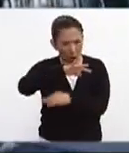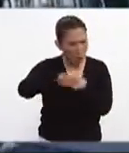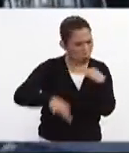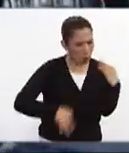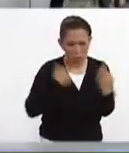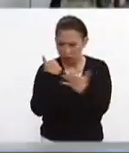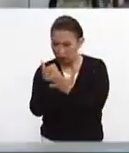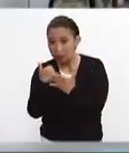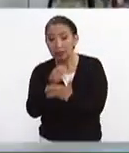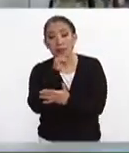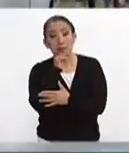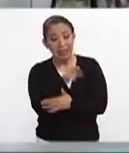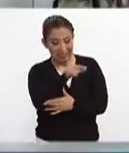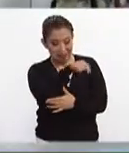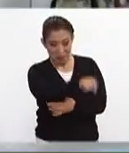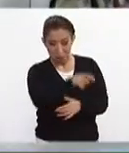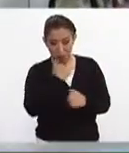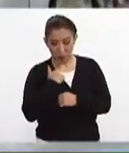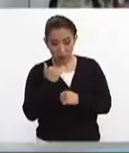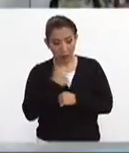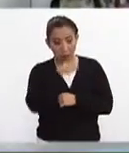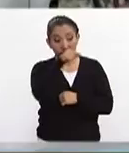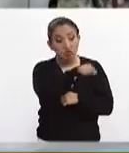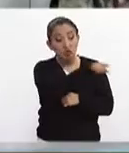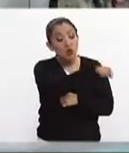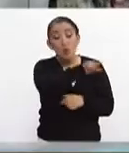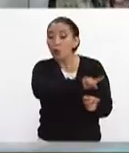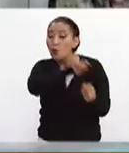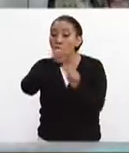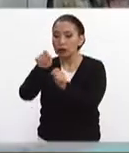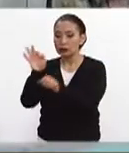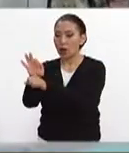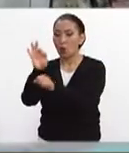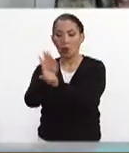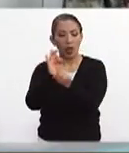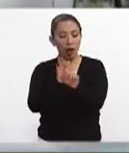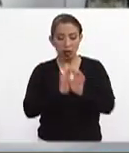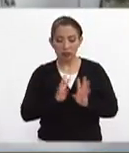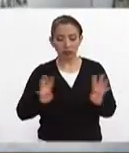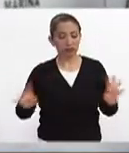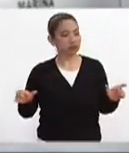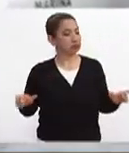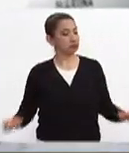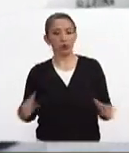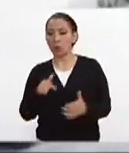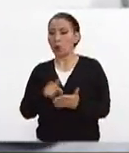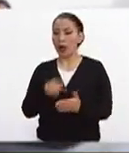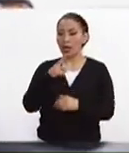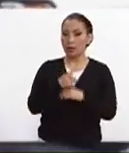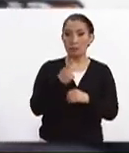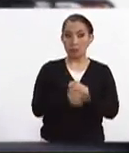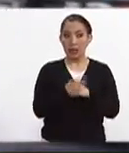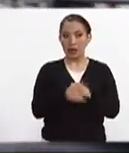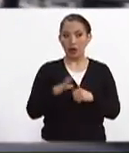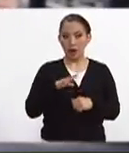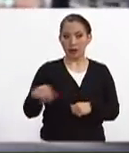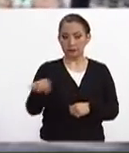parte de esos efectivos están destinados a proporcionar seguridad y acordonamiento de las áreas afectadas.